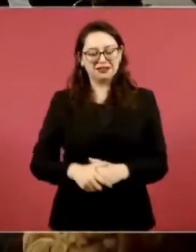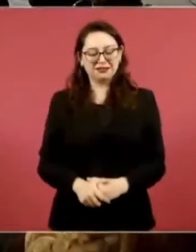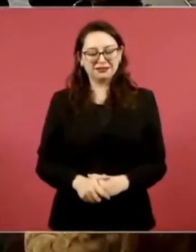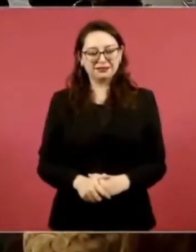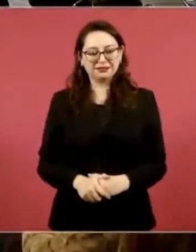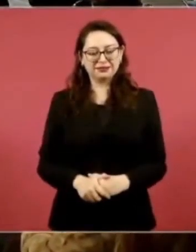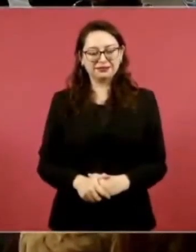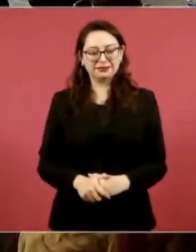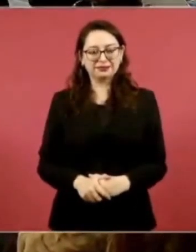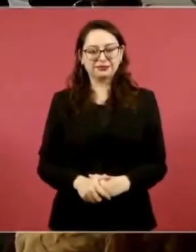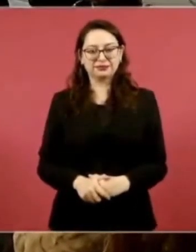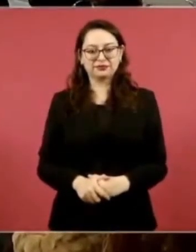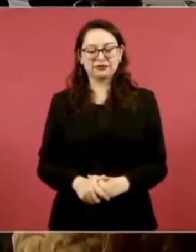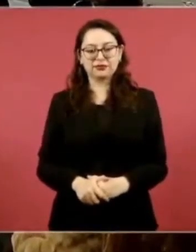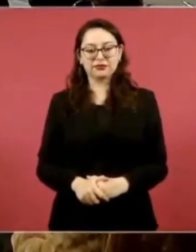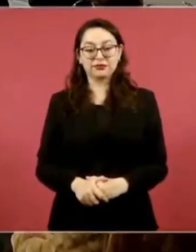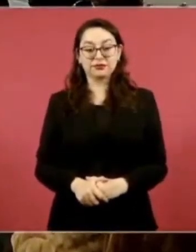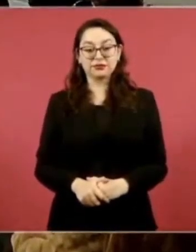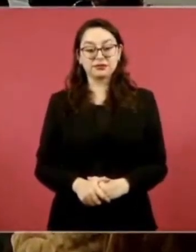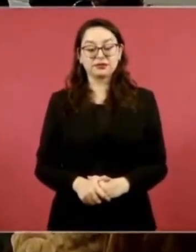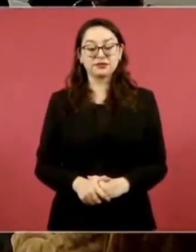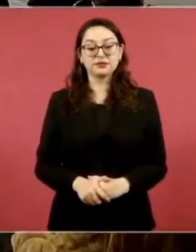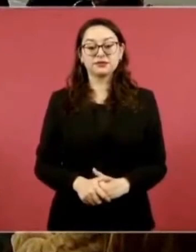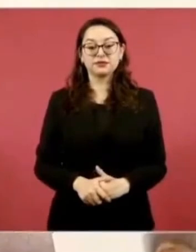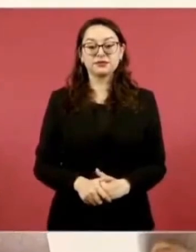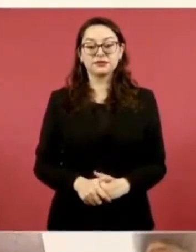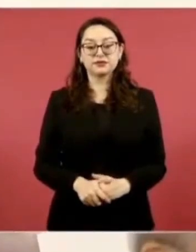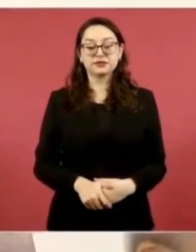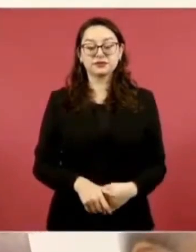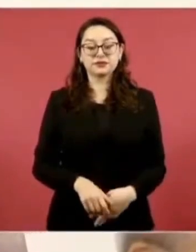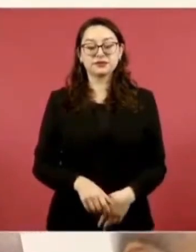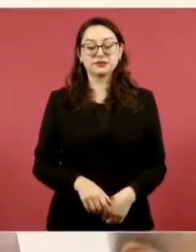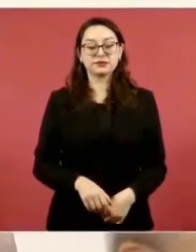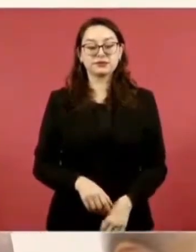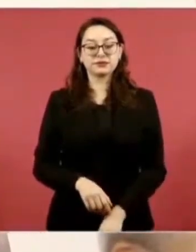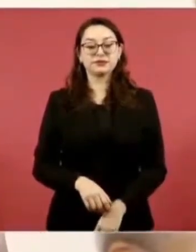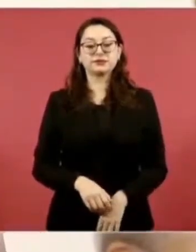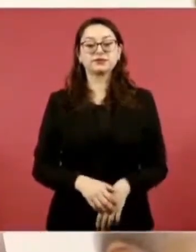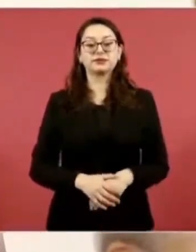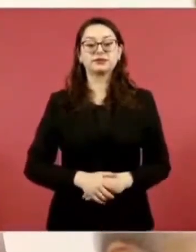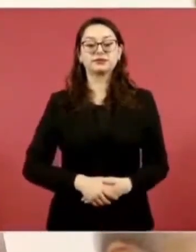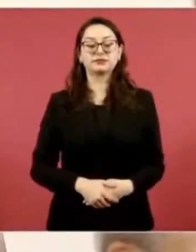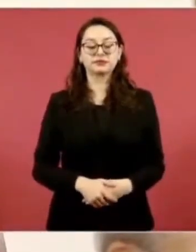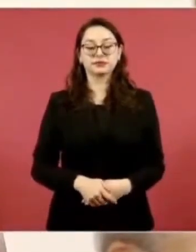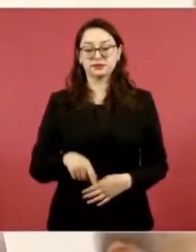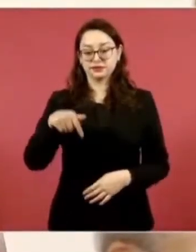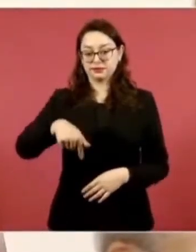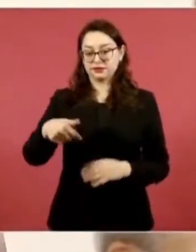de cómo pasear, divertirse